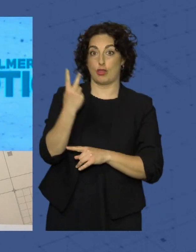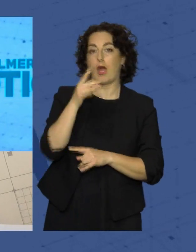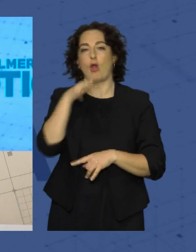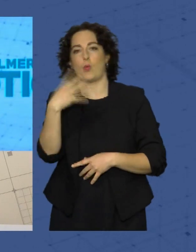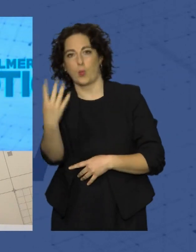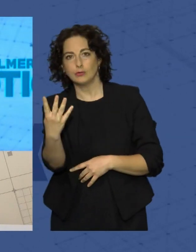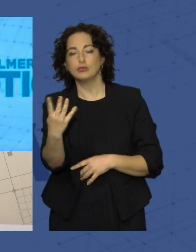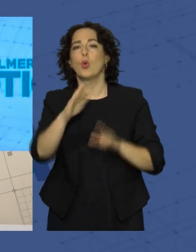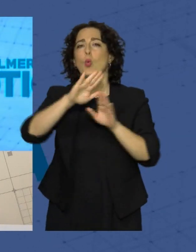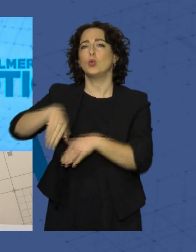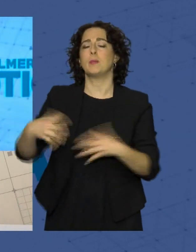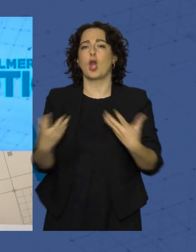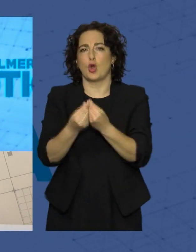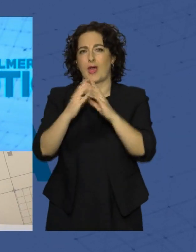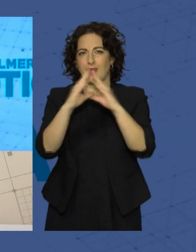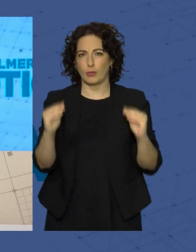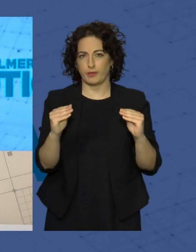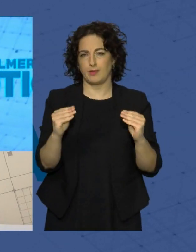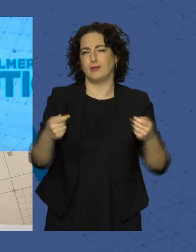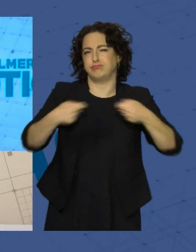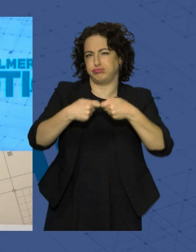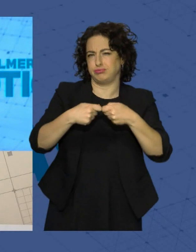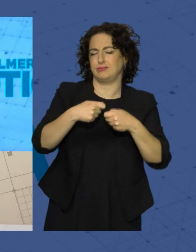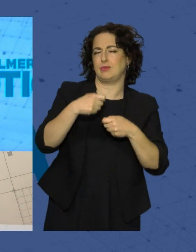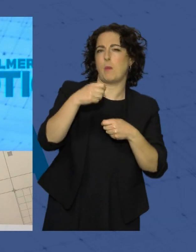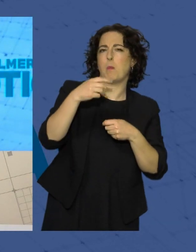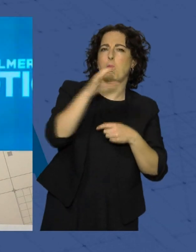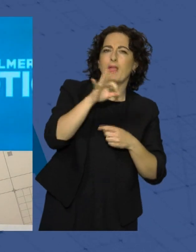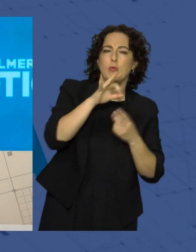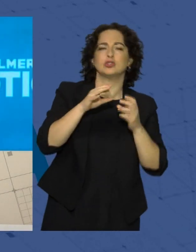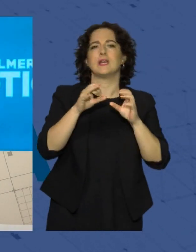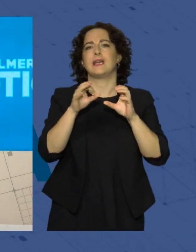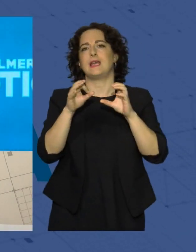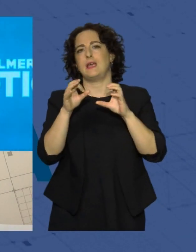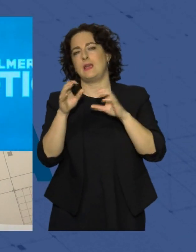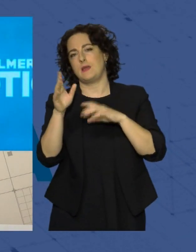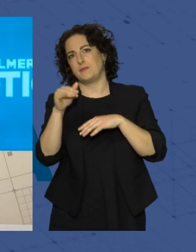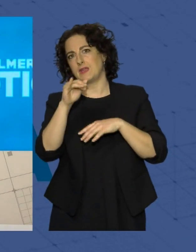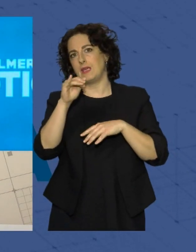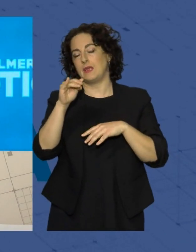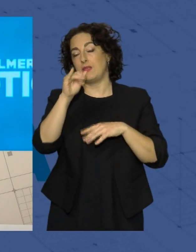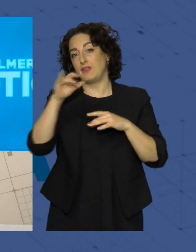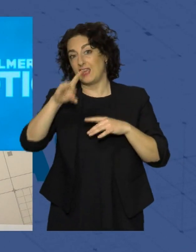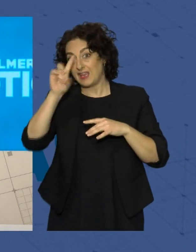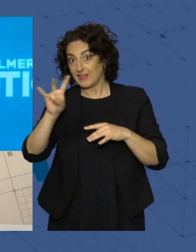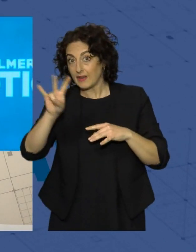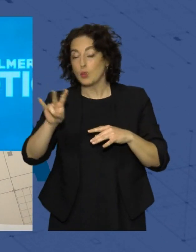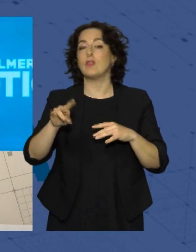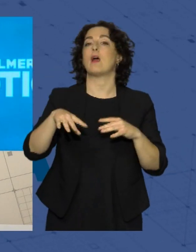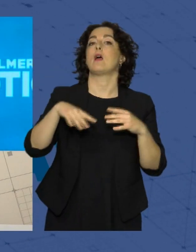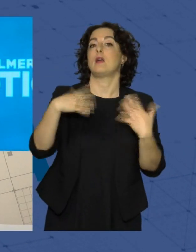por último con Andalucía, Confluencia de Podemos, Izquierda Unida, ECUO y Alianza Verde, que mantiene un concejal.